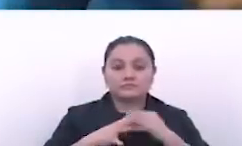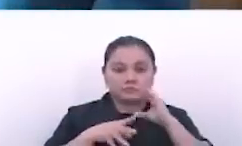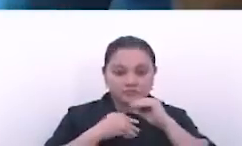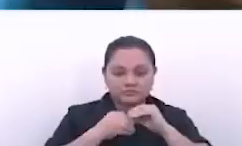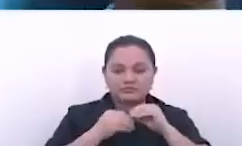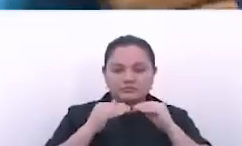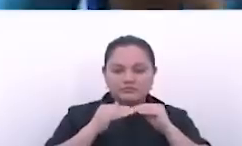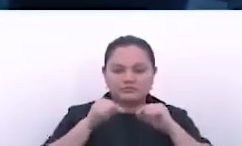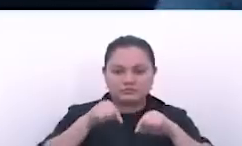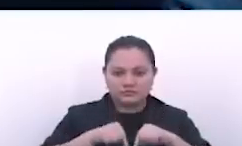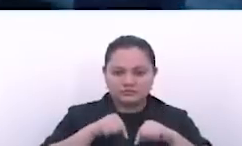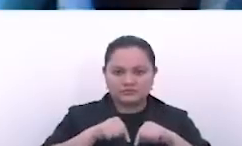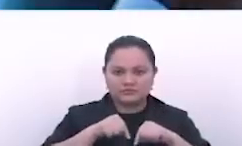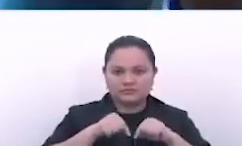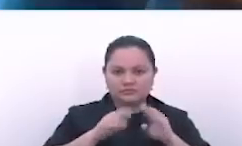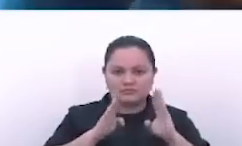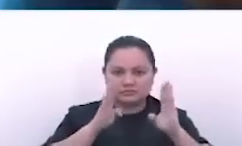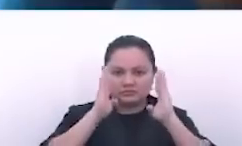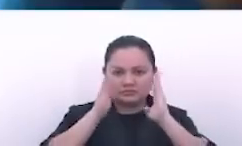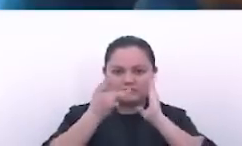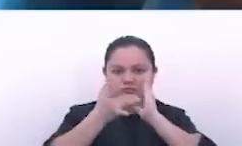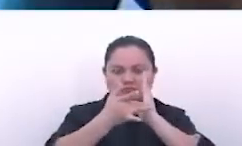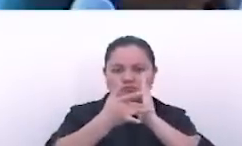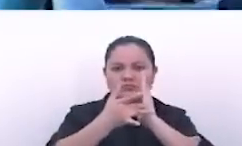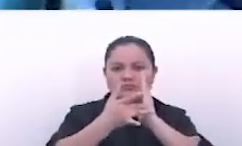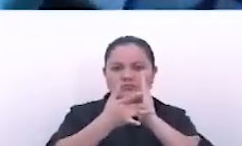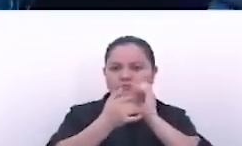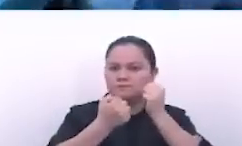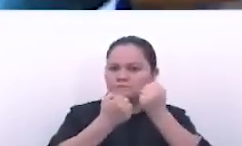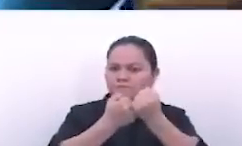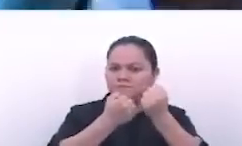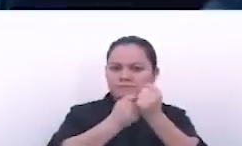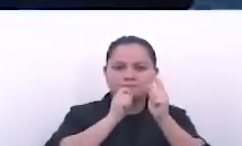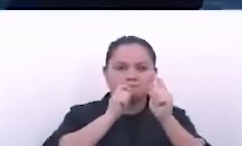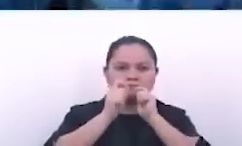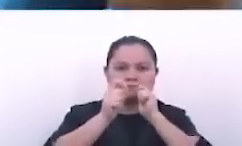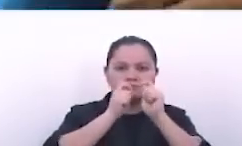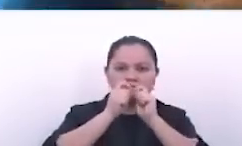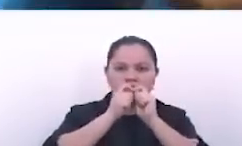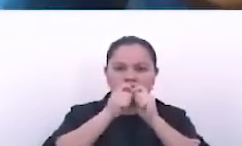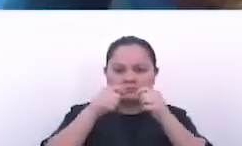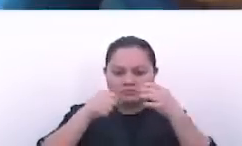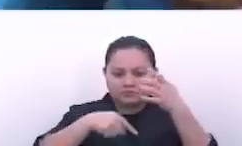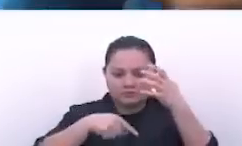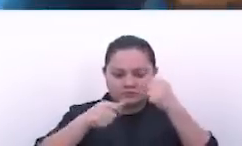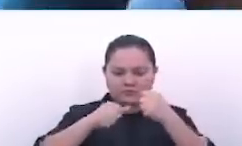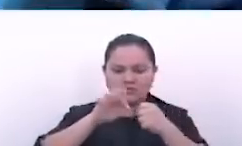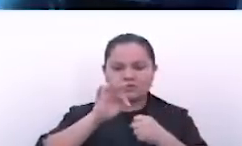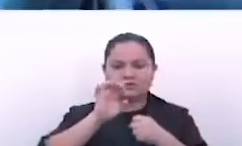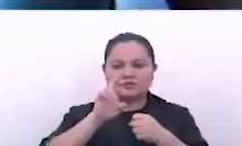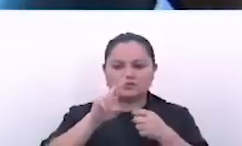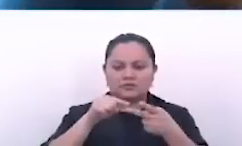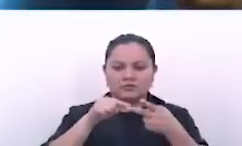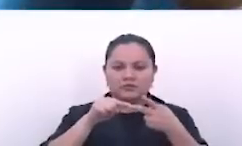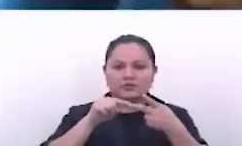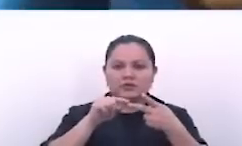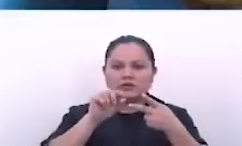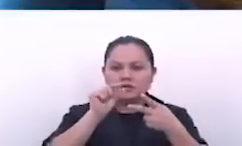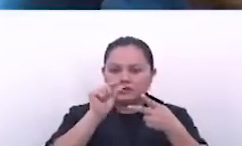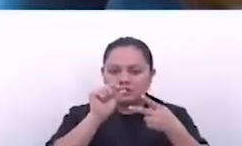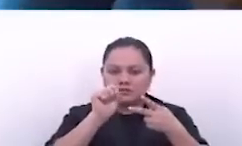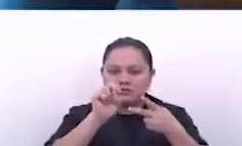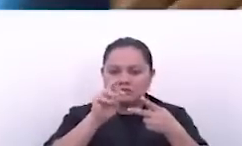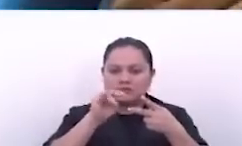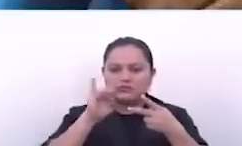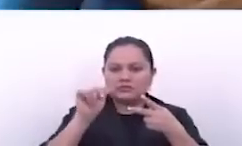hoy se les está dando asistencia técnica porque se les está dando incluso un abono foliar, un tratador de semillas, porque lo